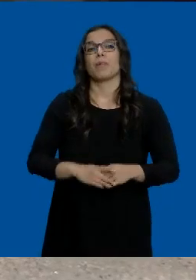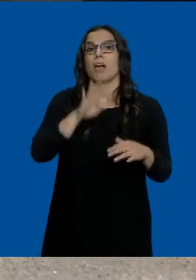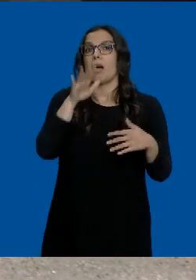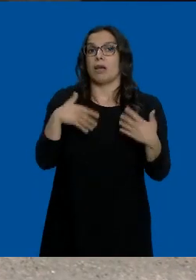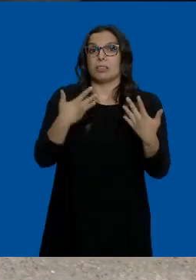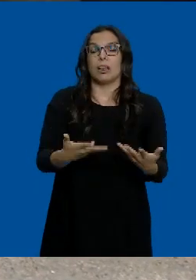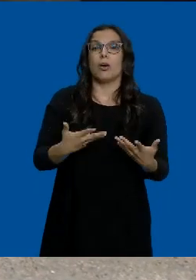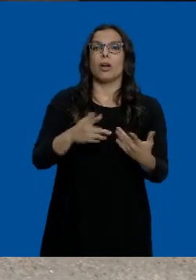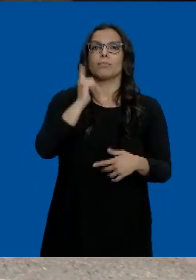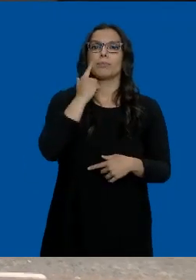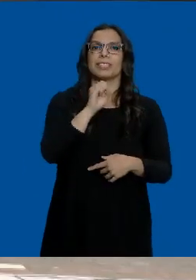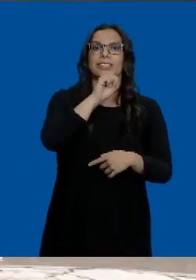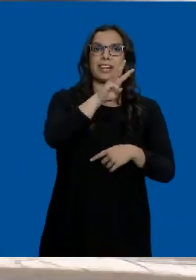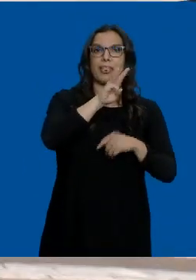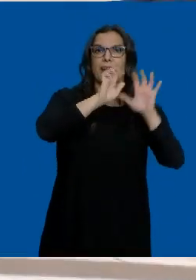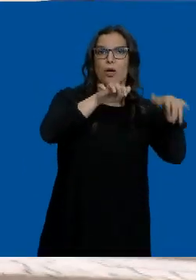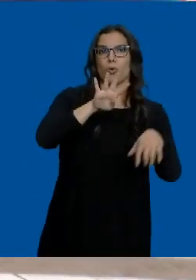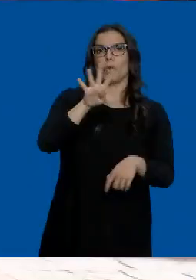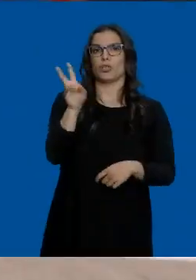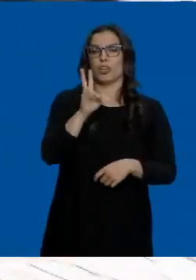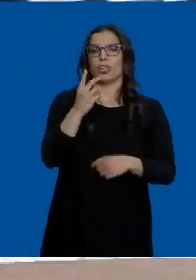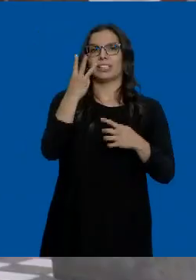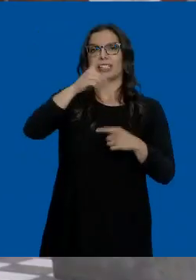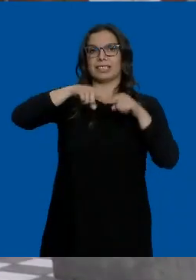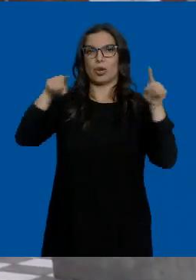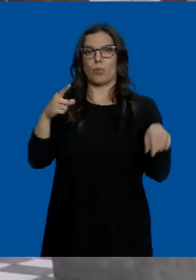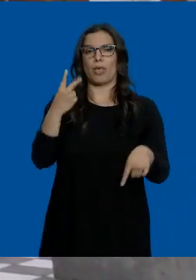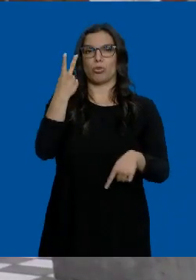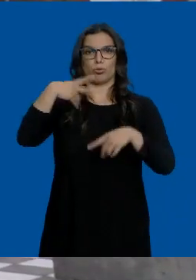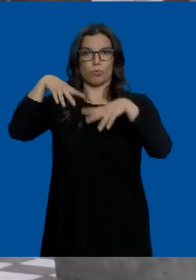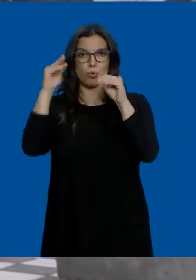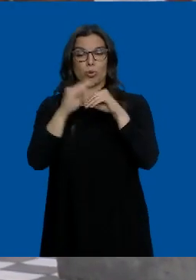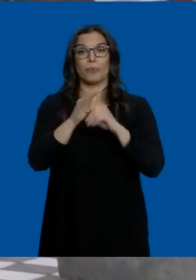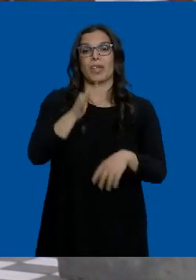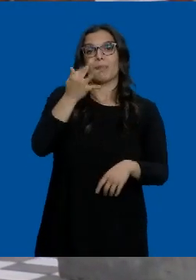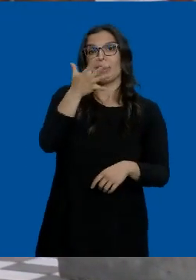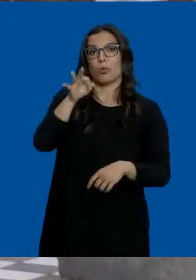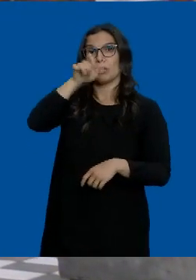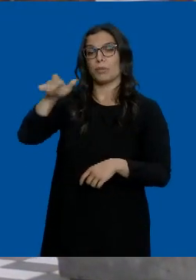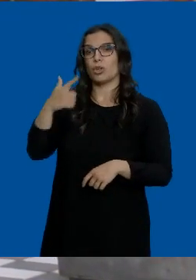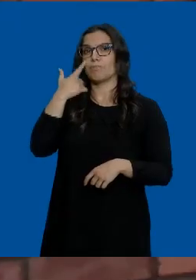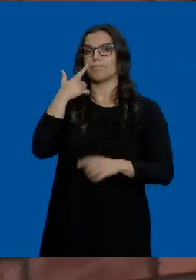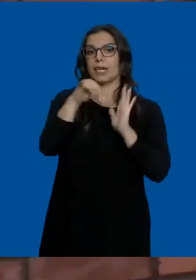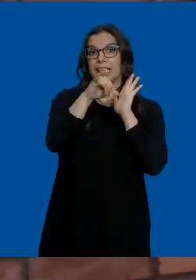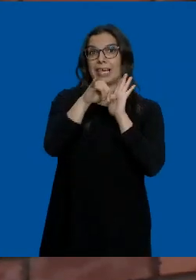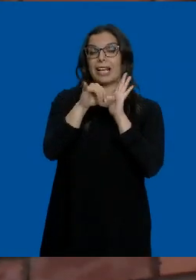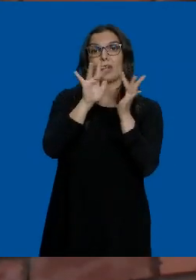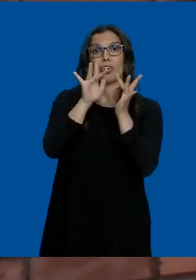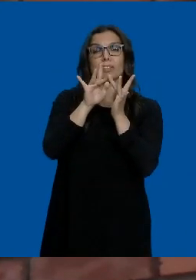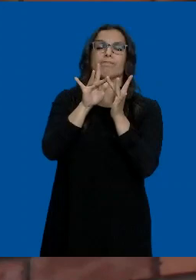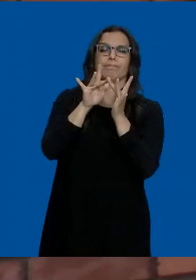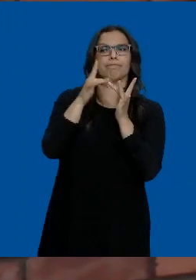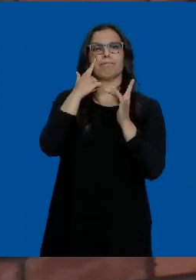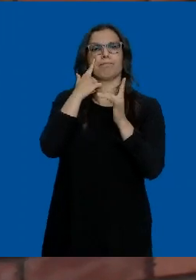se han detectado 13 en León, 4 en Valladolid, 3 en Segovia y 2 en Burgos. Además hay medio centenar de personas en vigilancia por haber estado en contacto con